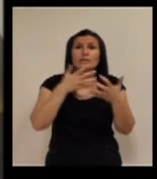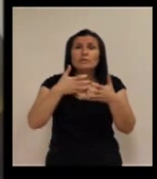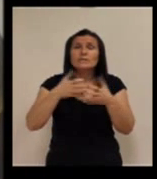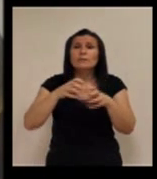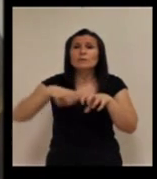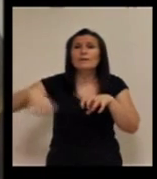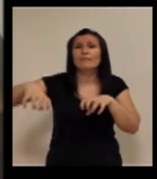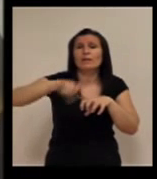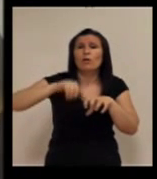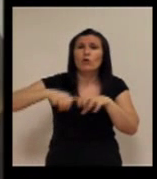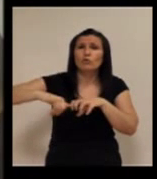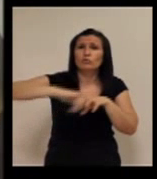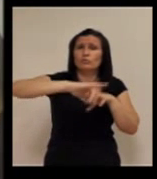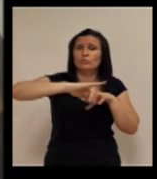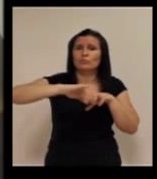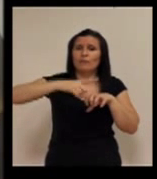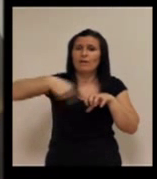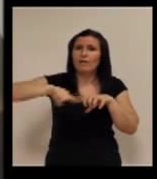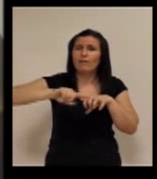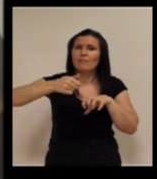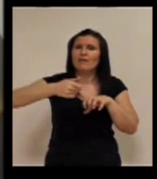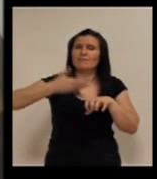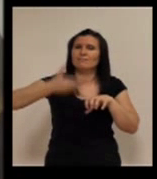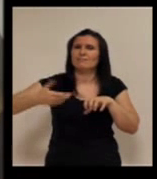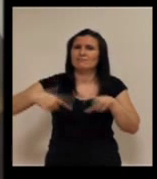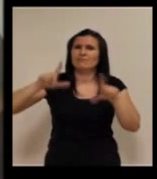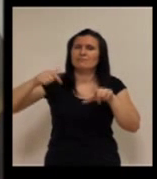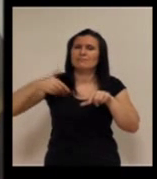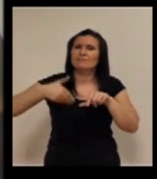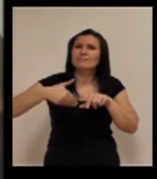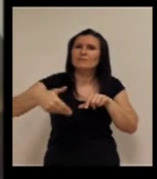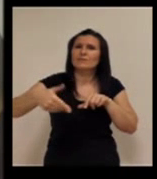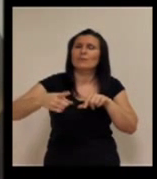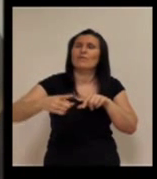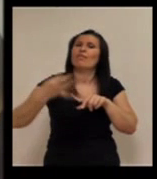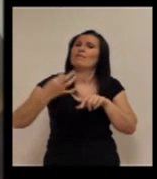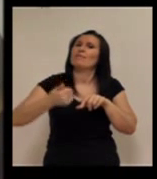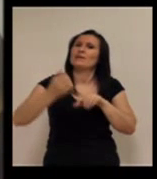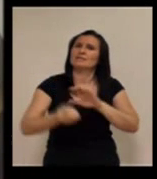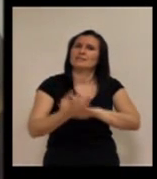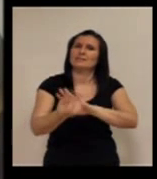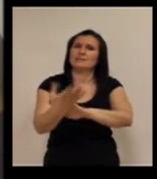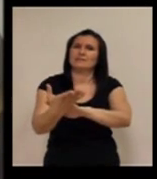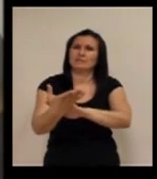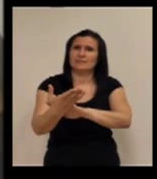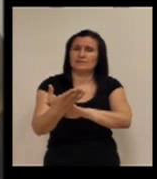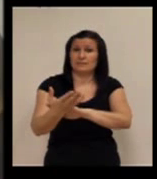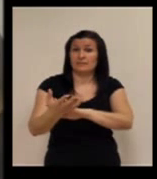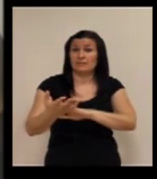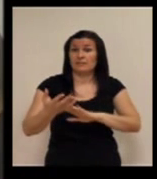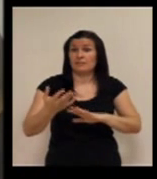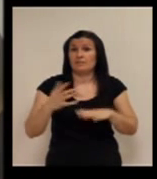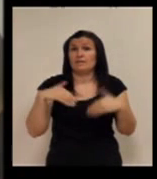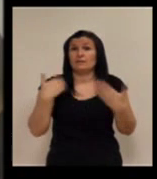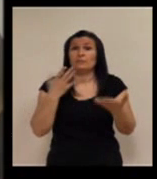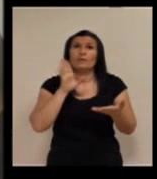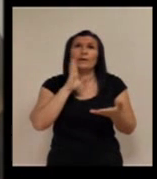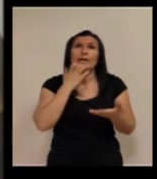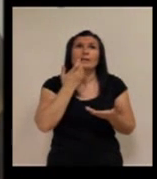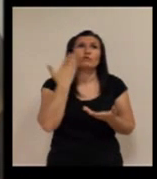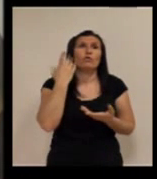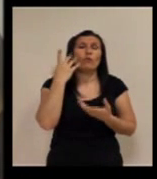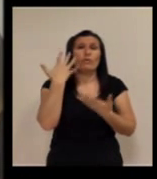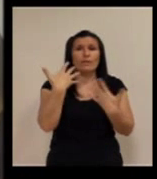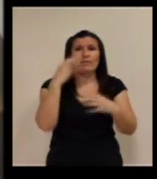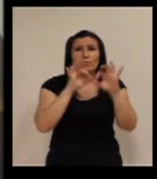dispositivos periféricos, probablemente vayan adquiriendo mayor protagonismo en el futuro y está el entorno domótico ahí. decir, esto que